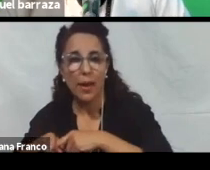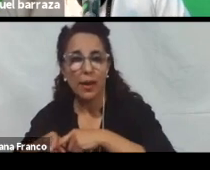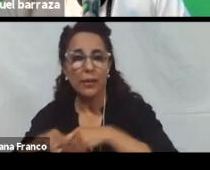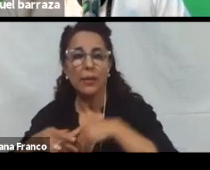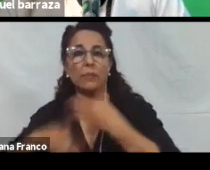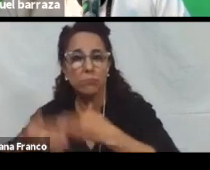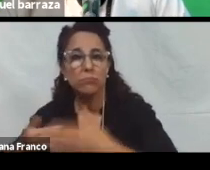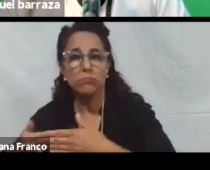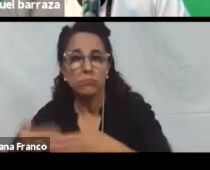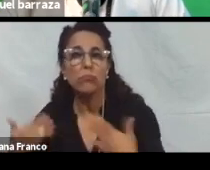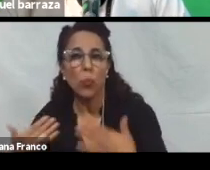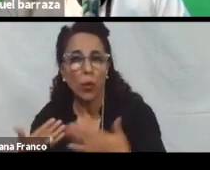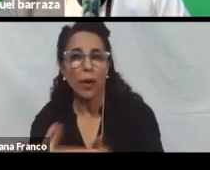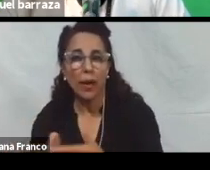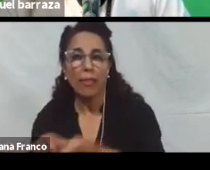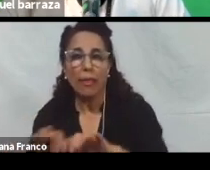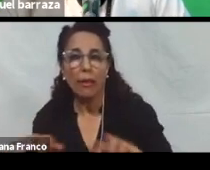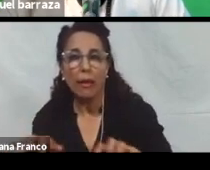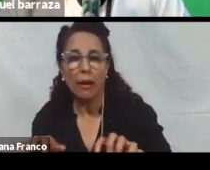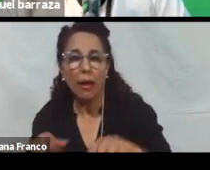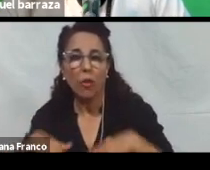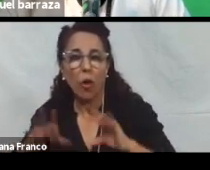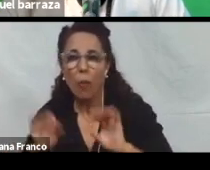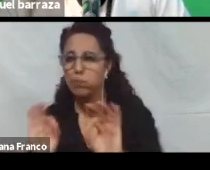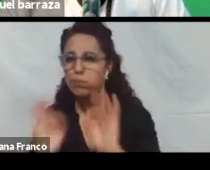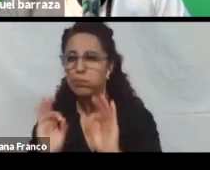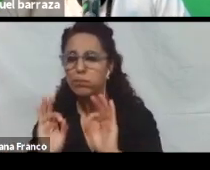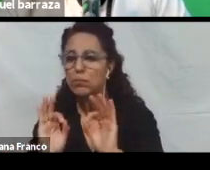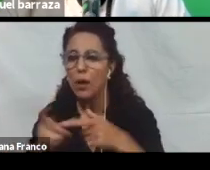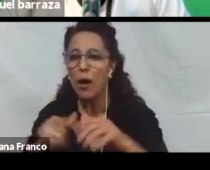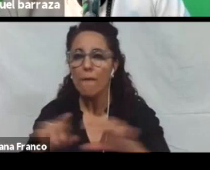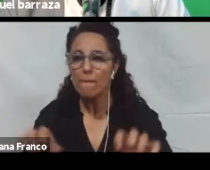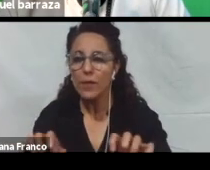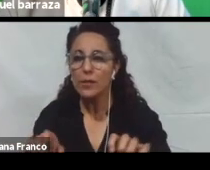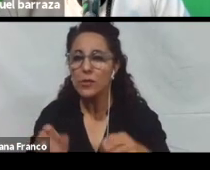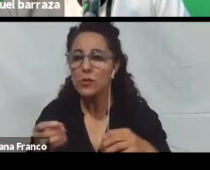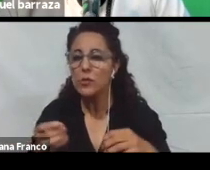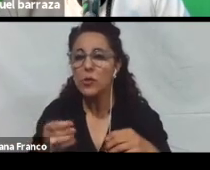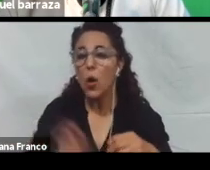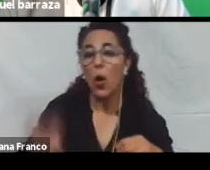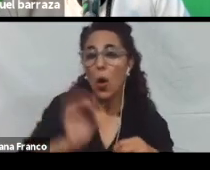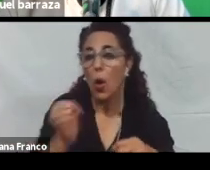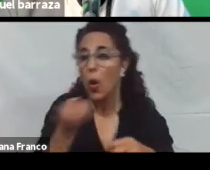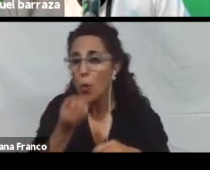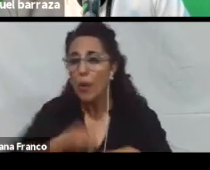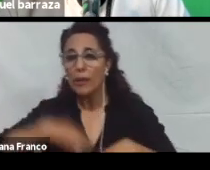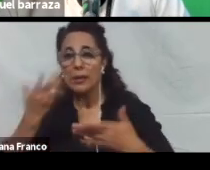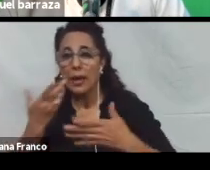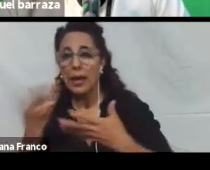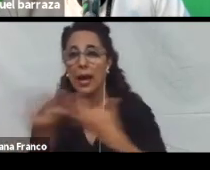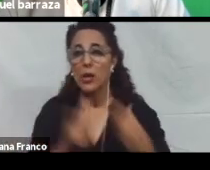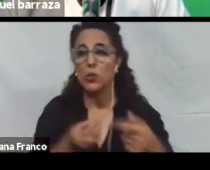utilizar mediante teclado. Y no solamente teclado físico, sino también cualquier ayuda técnica. Como